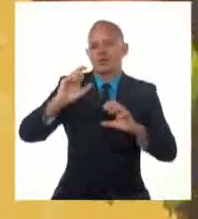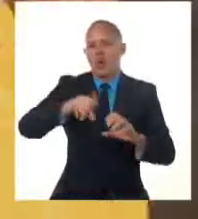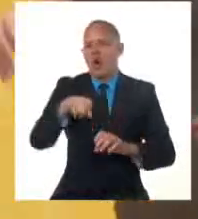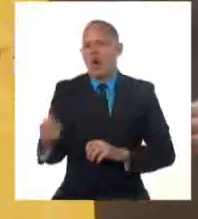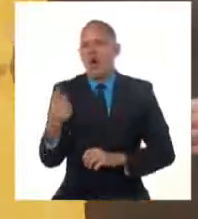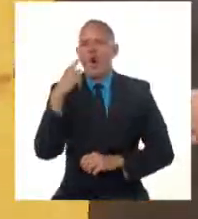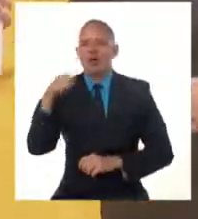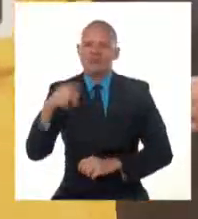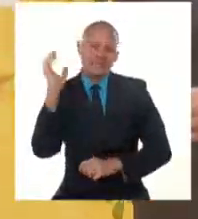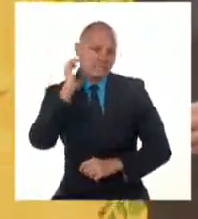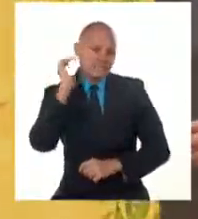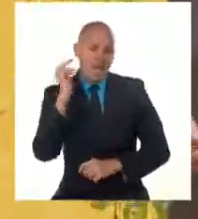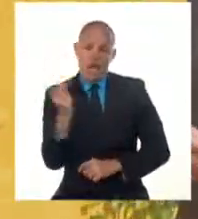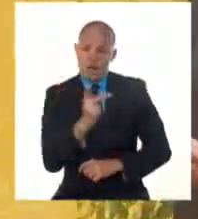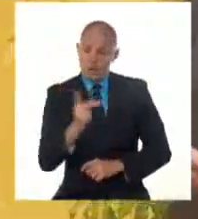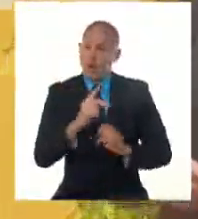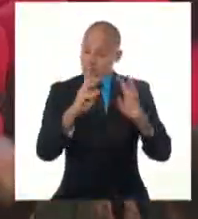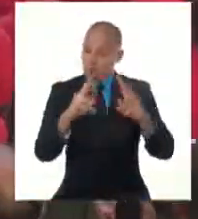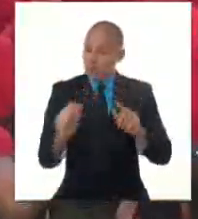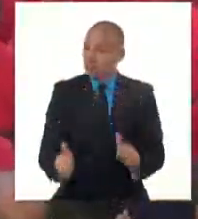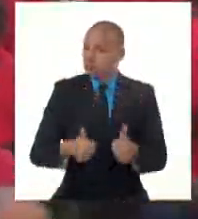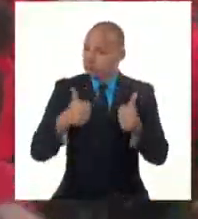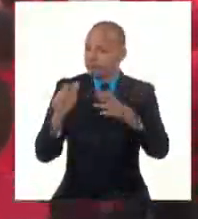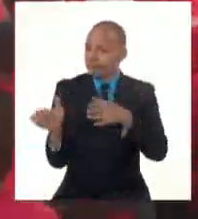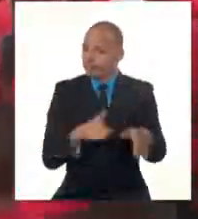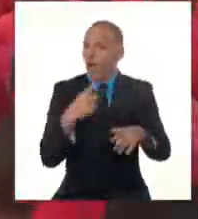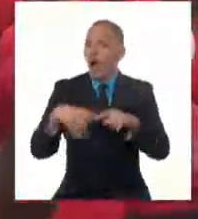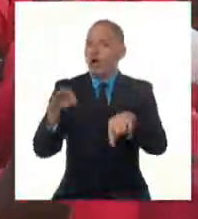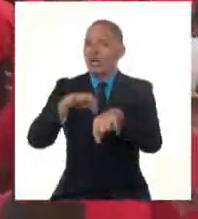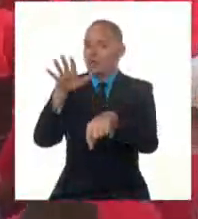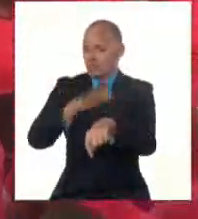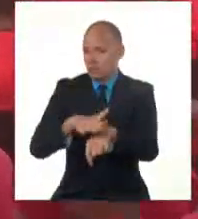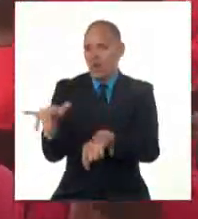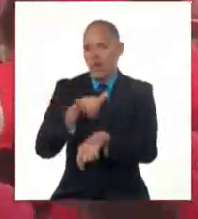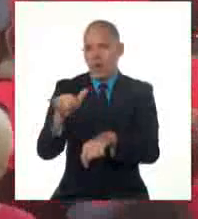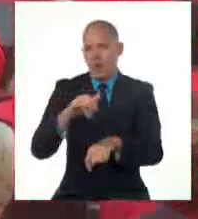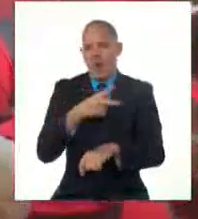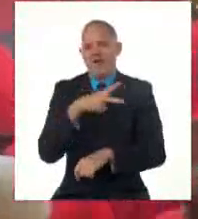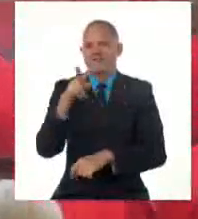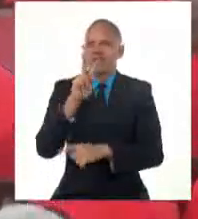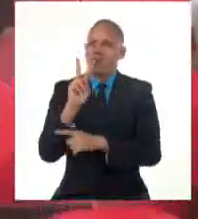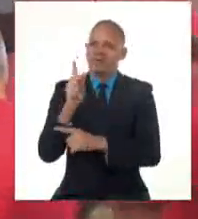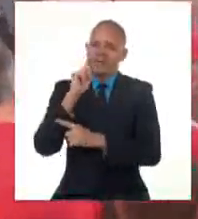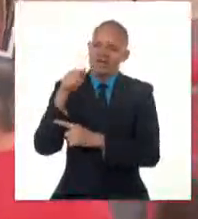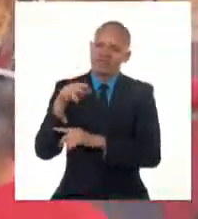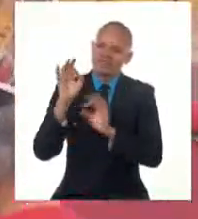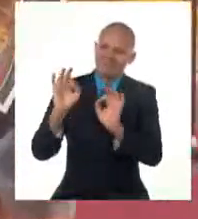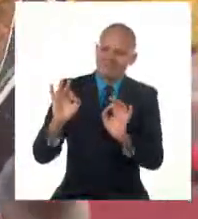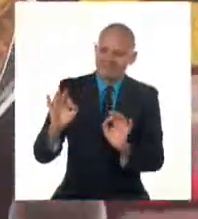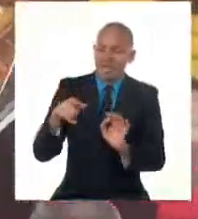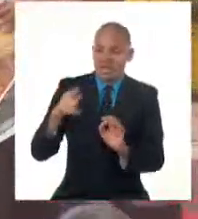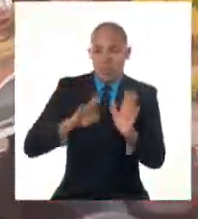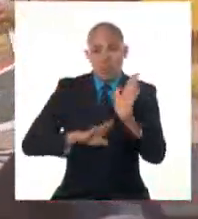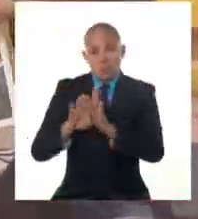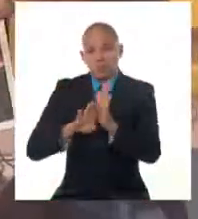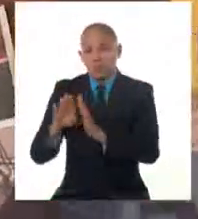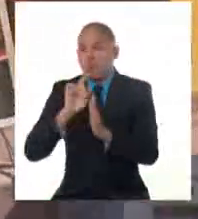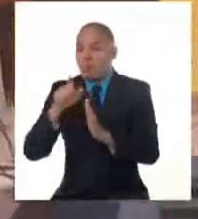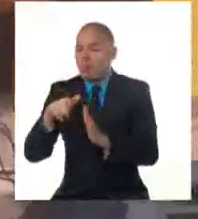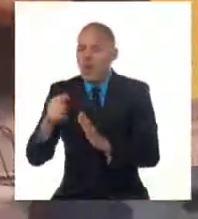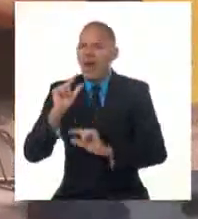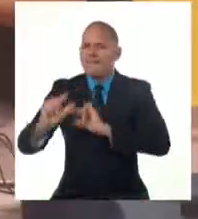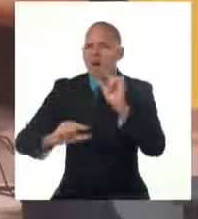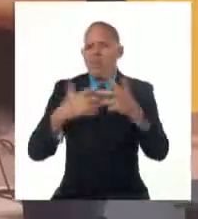económico y social. En tanto, Río Cautos recibió la condición de vanguardia provincial, territorio que avanza en la implementación de la soberanía